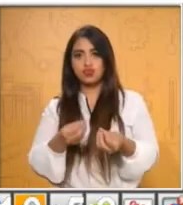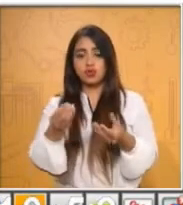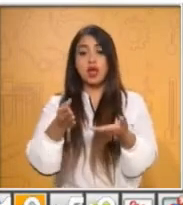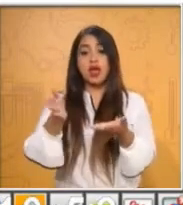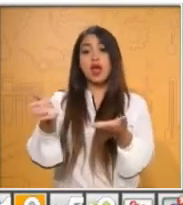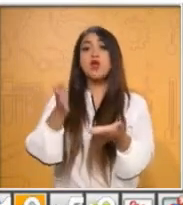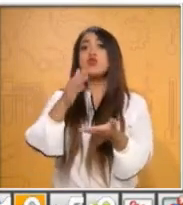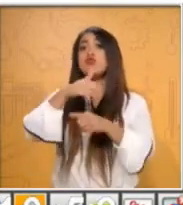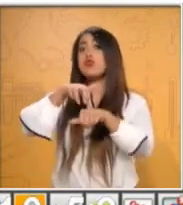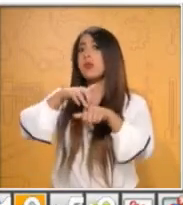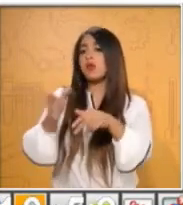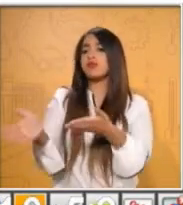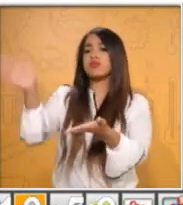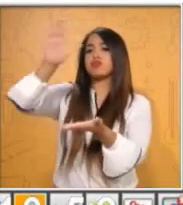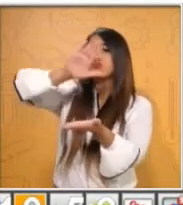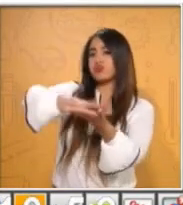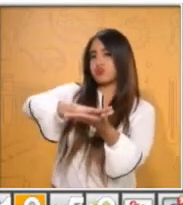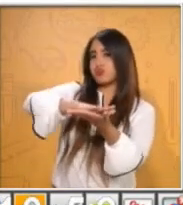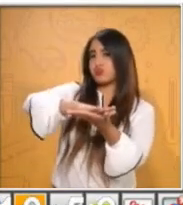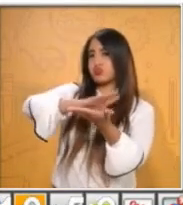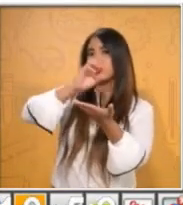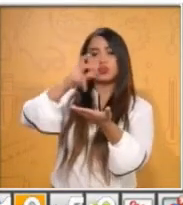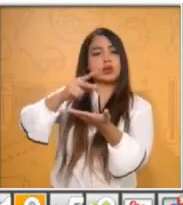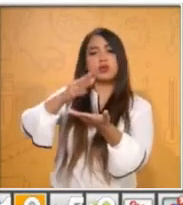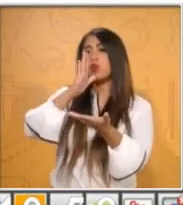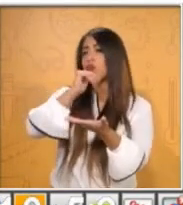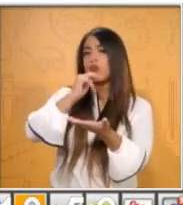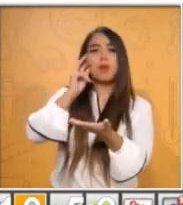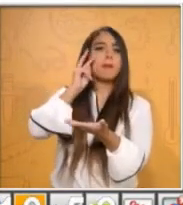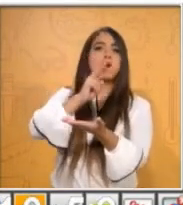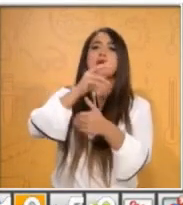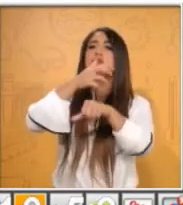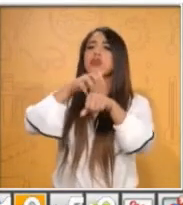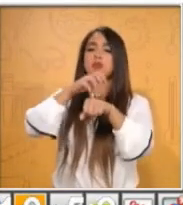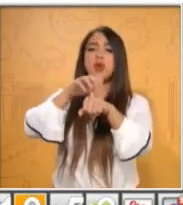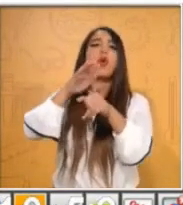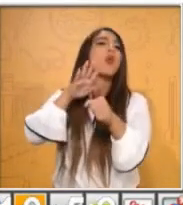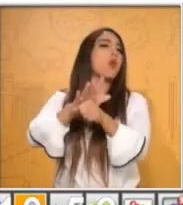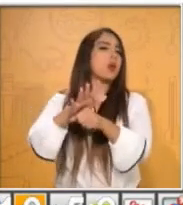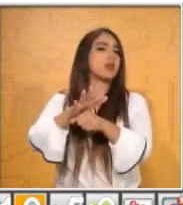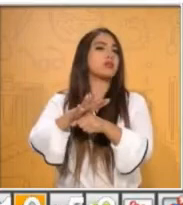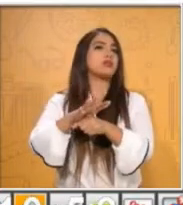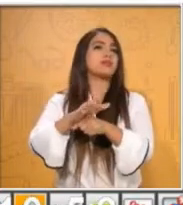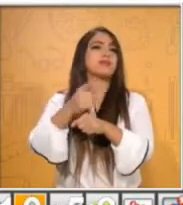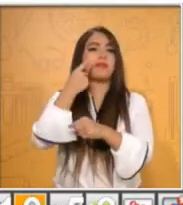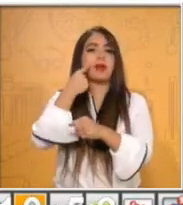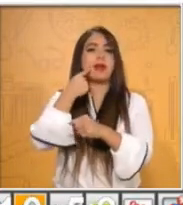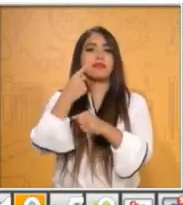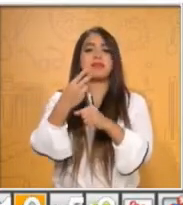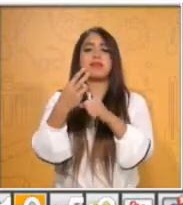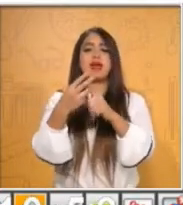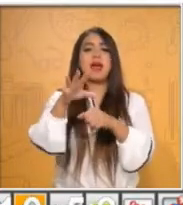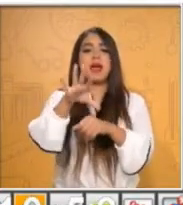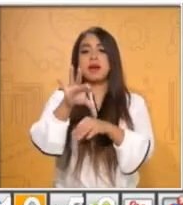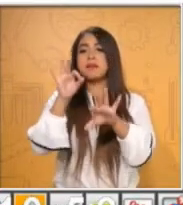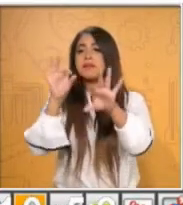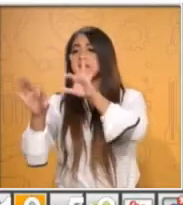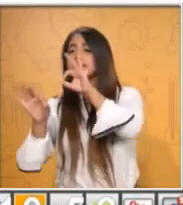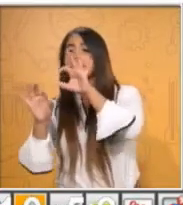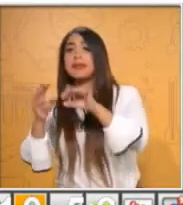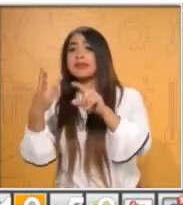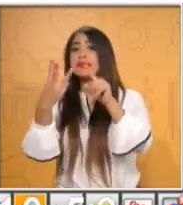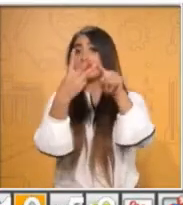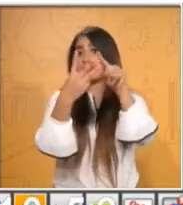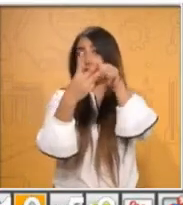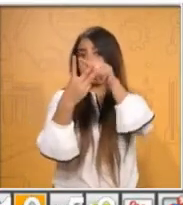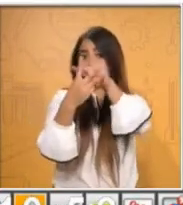vea el número. Tercer momento, cada persona toma tres tarjetas y formen